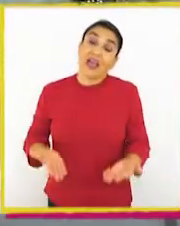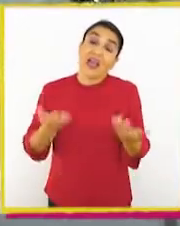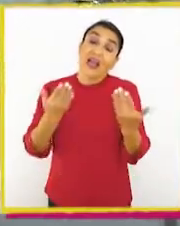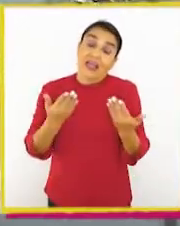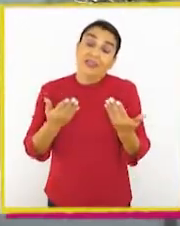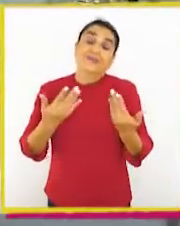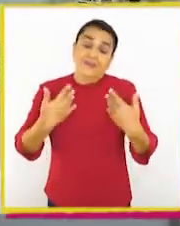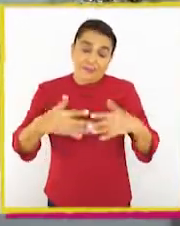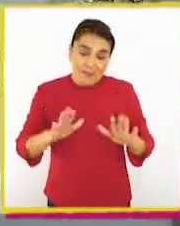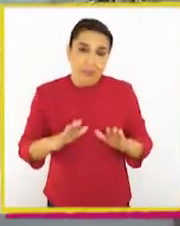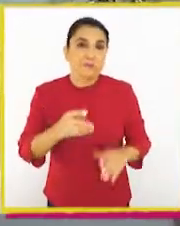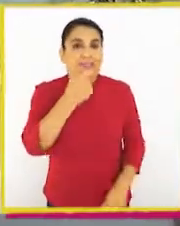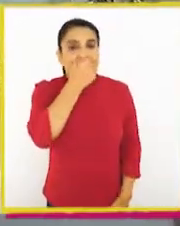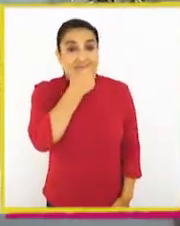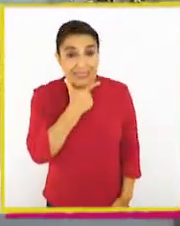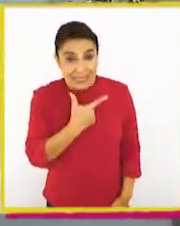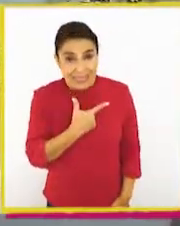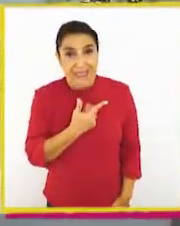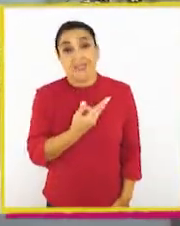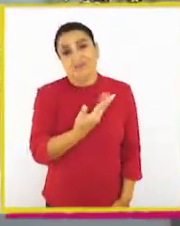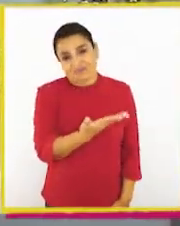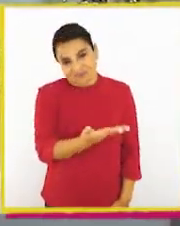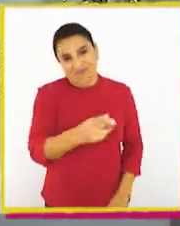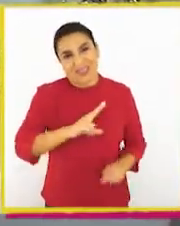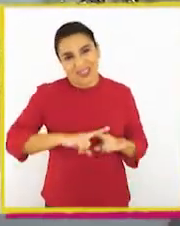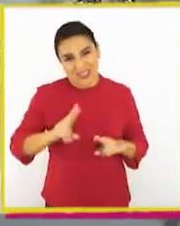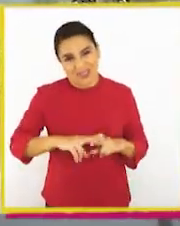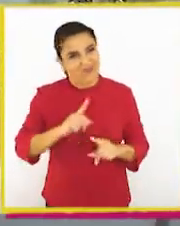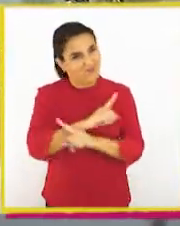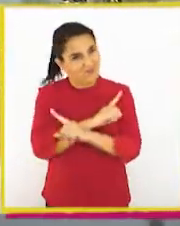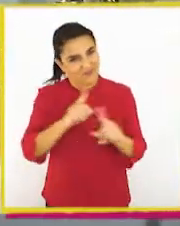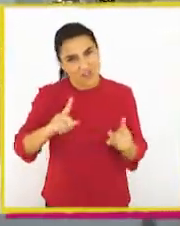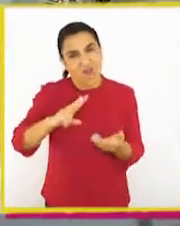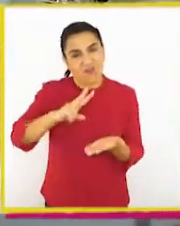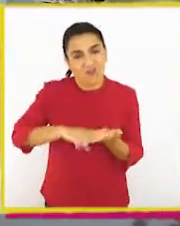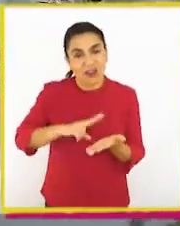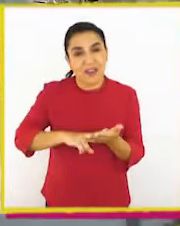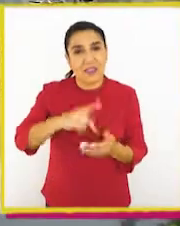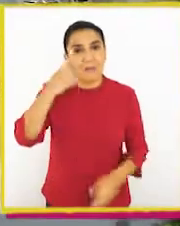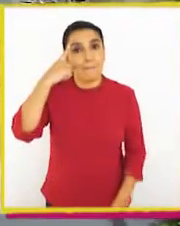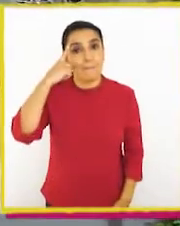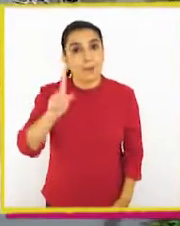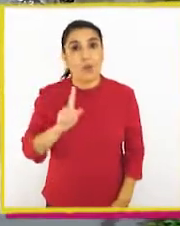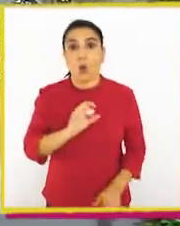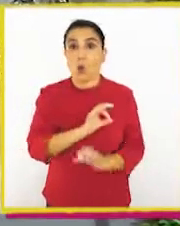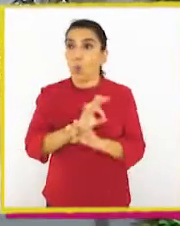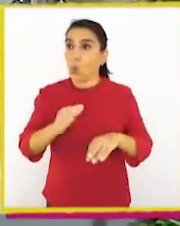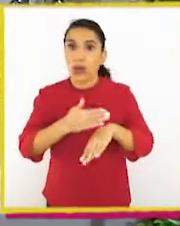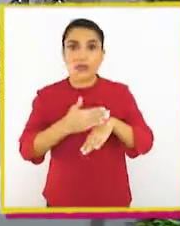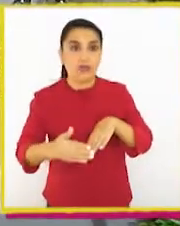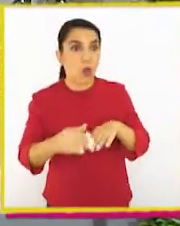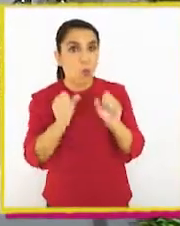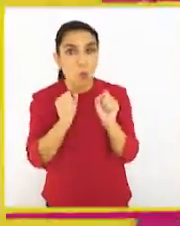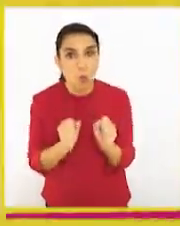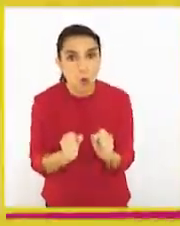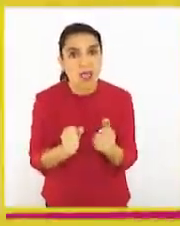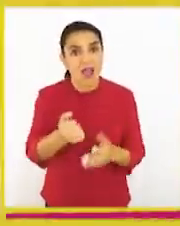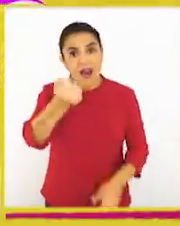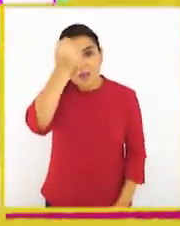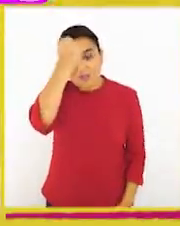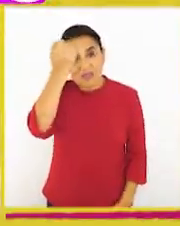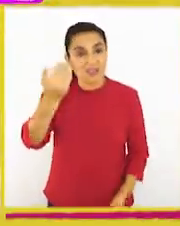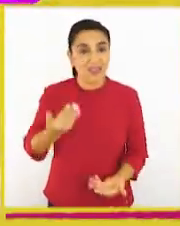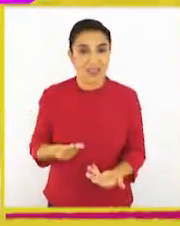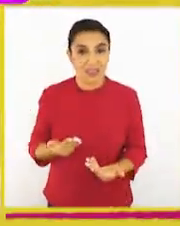Y volviendo a Chester, sin duda su acción fue deshonesta. Pero nunca es tarde para arrepentirnos, ¿no